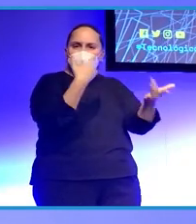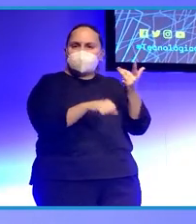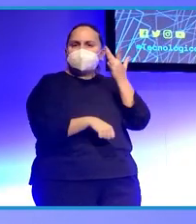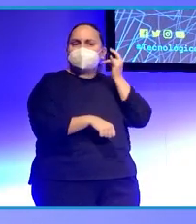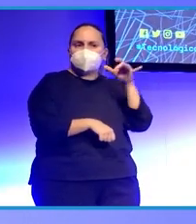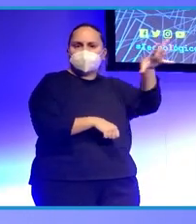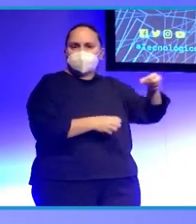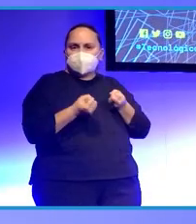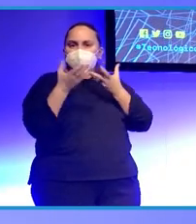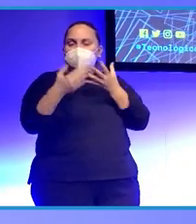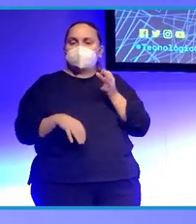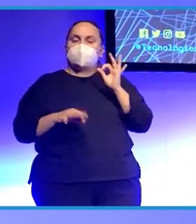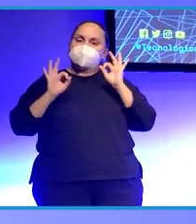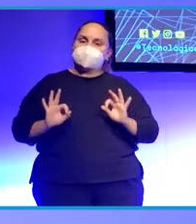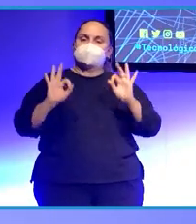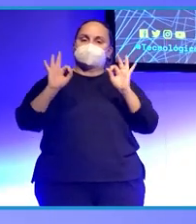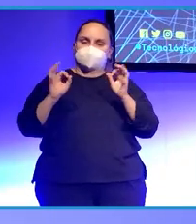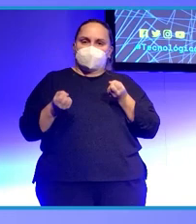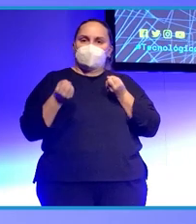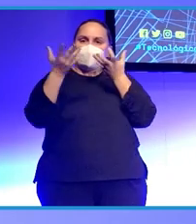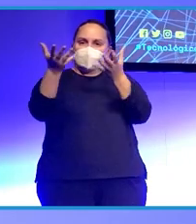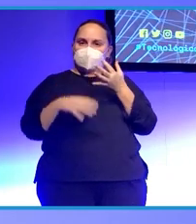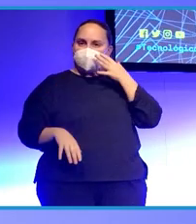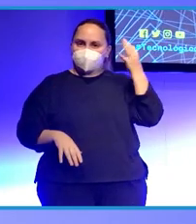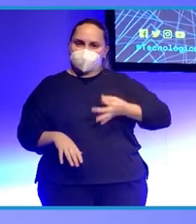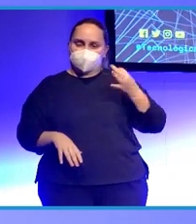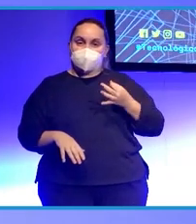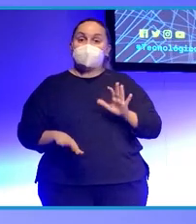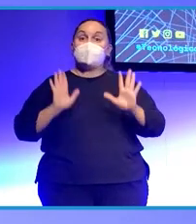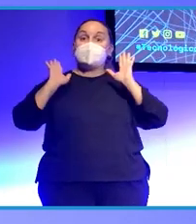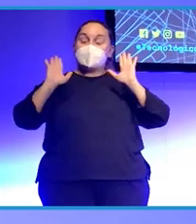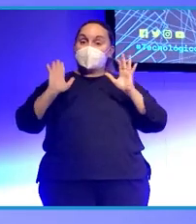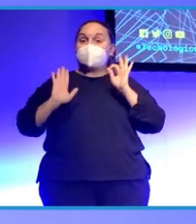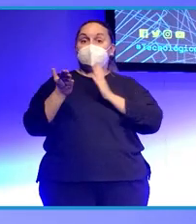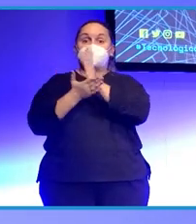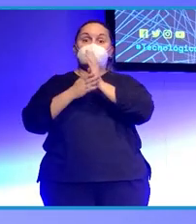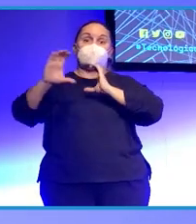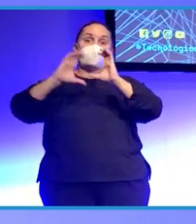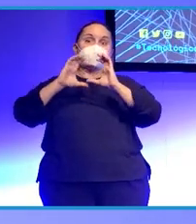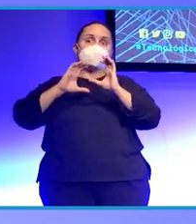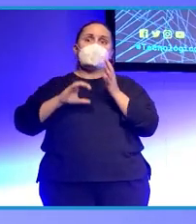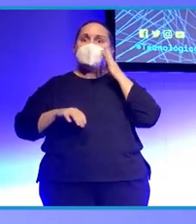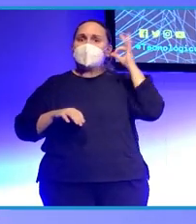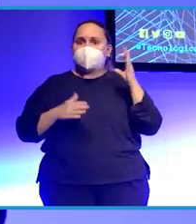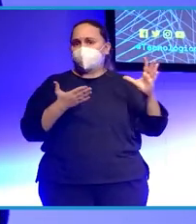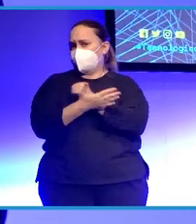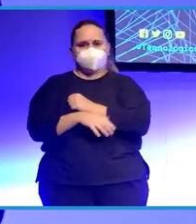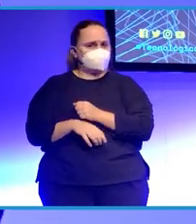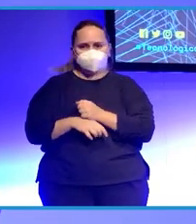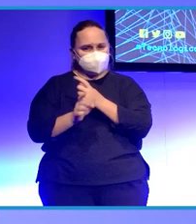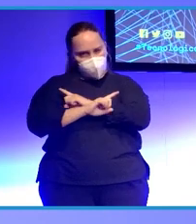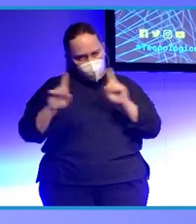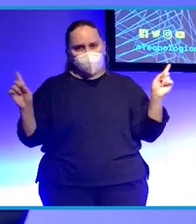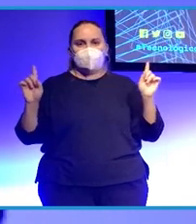Y contarte de verdad. Pero es que desde los medios de comunicación tradicionales tampoco se hace eso. Y simplemente por acabar con esto,